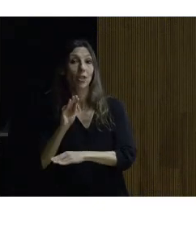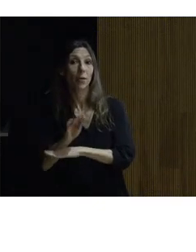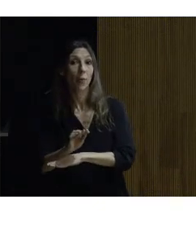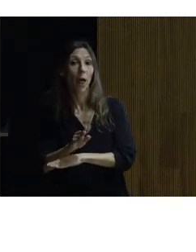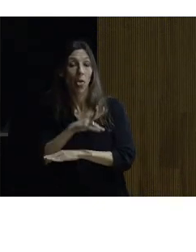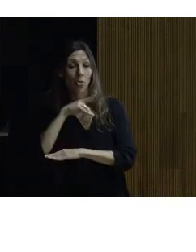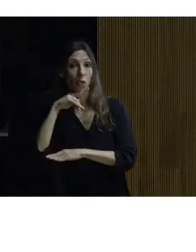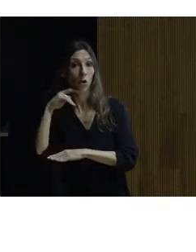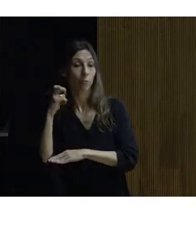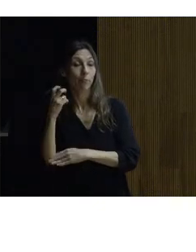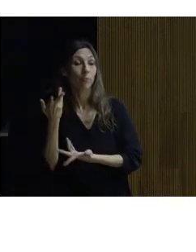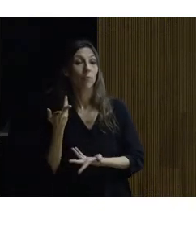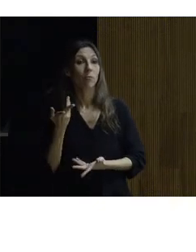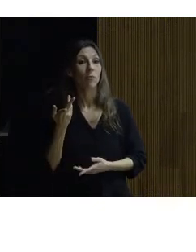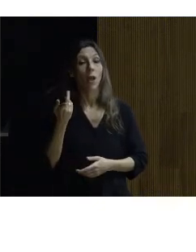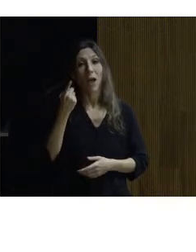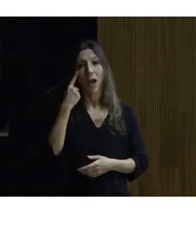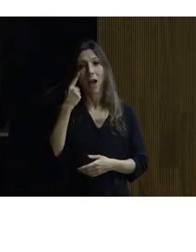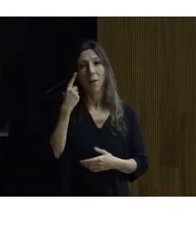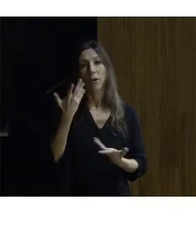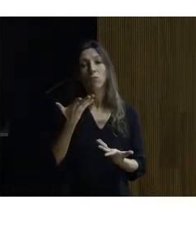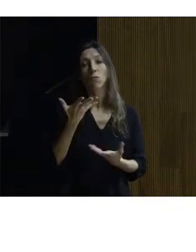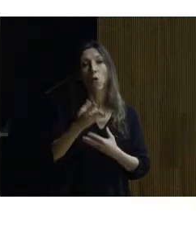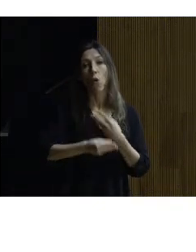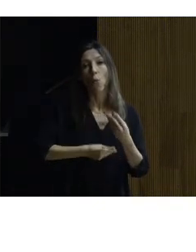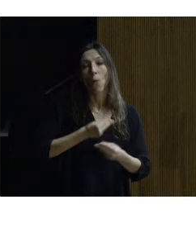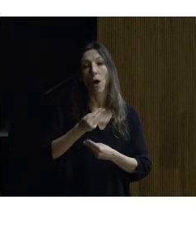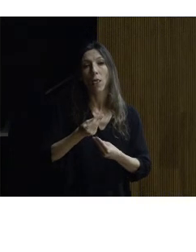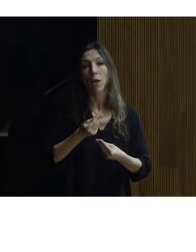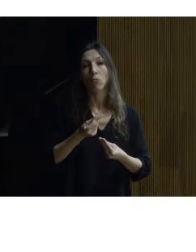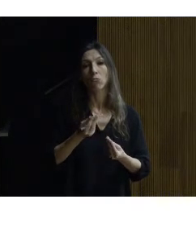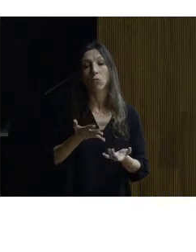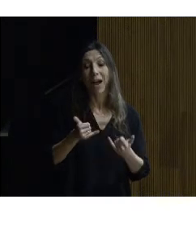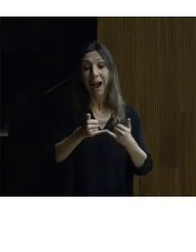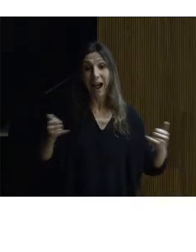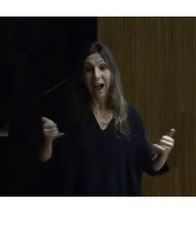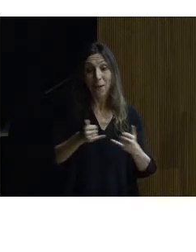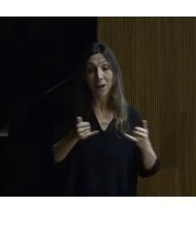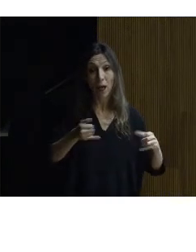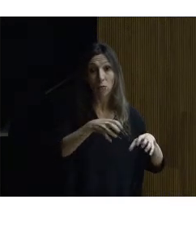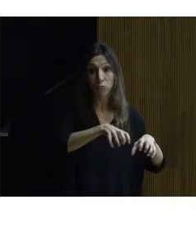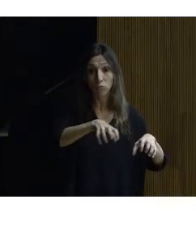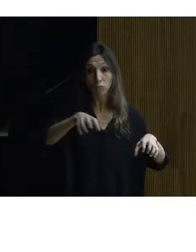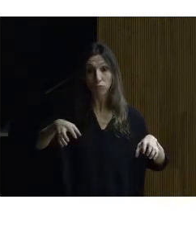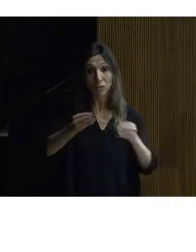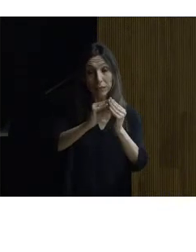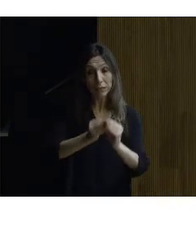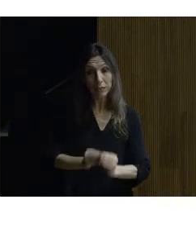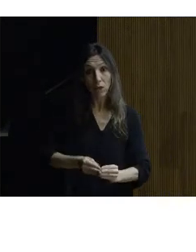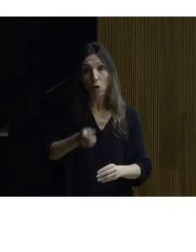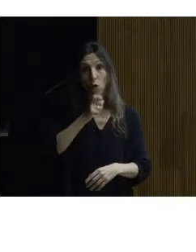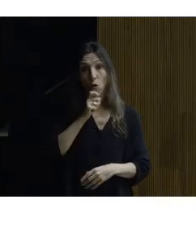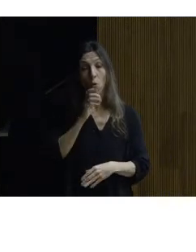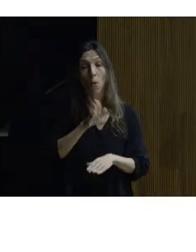vamos a poder llevar a cabo la colocación fundamentalmente del cableado que es el problema para crear el campo magnético